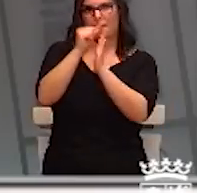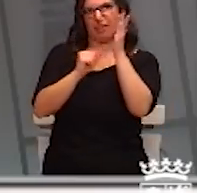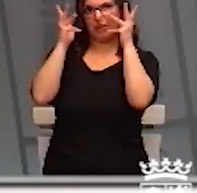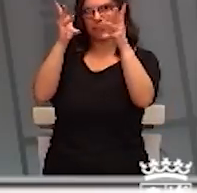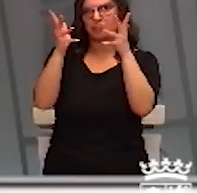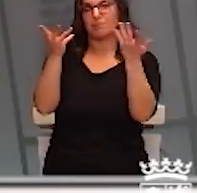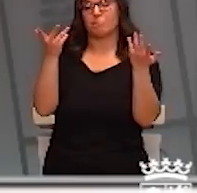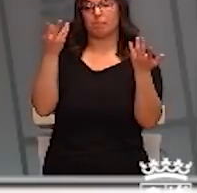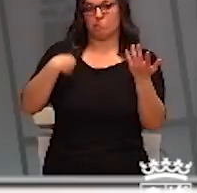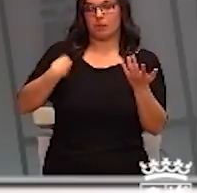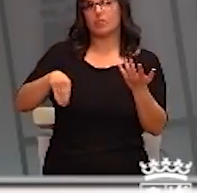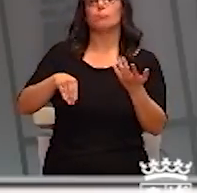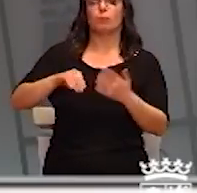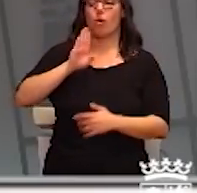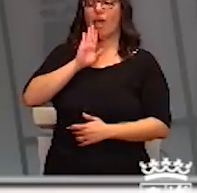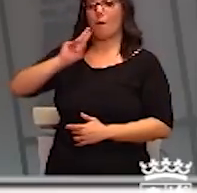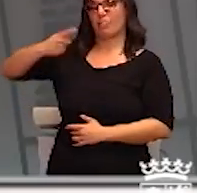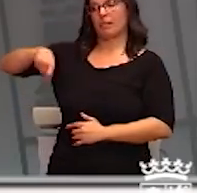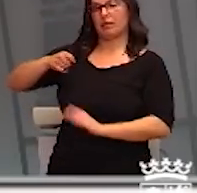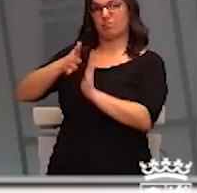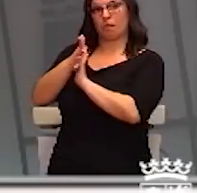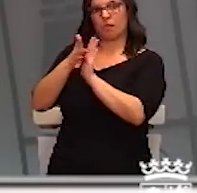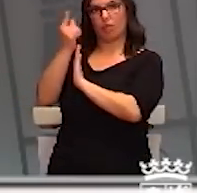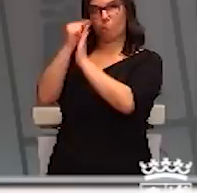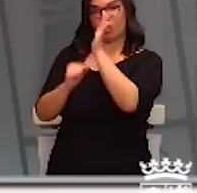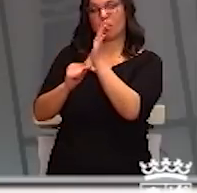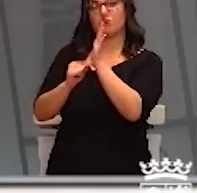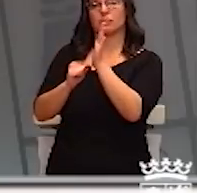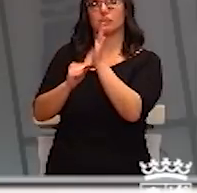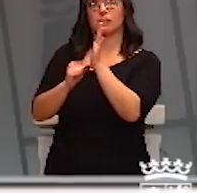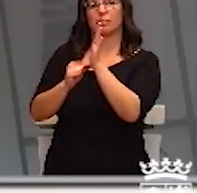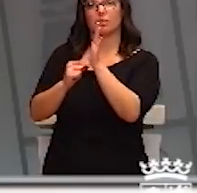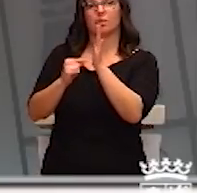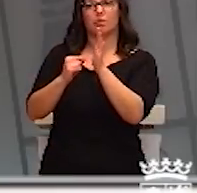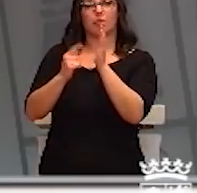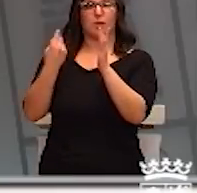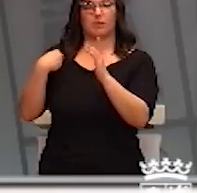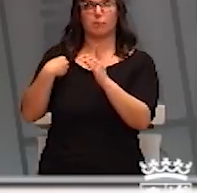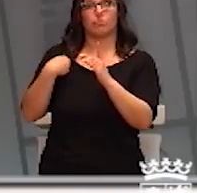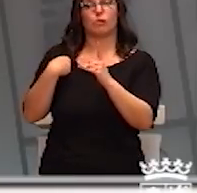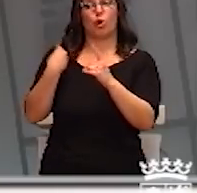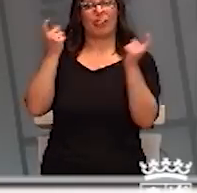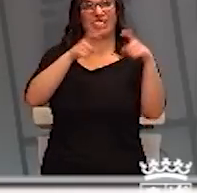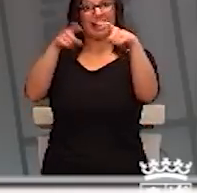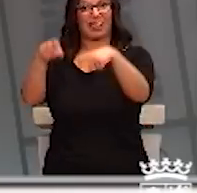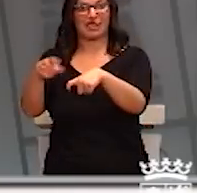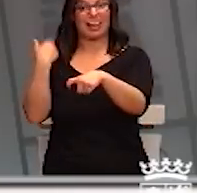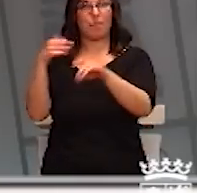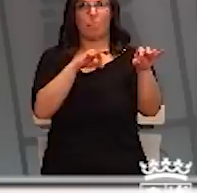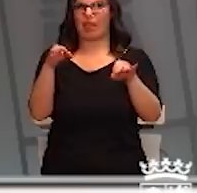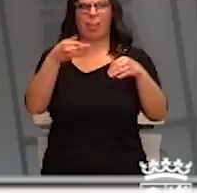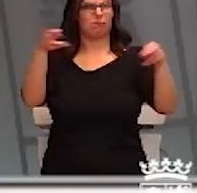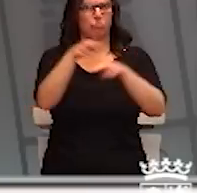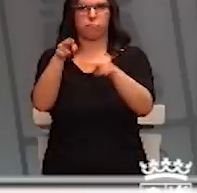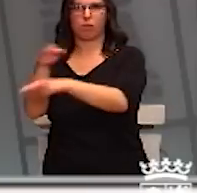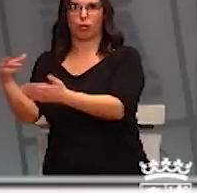Es decir, las medidas que el vicepresidente ha comentado, que ha sido el retirar las consultas programadas, si